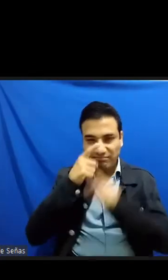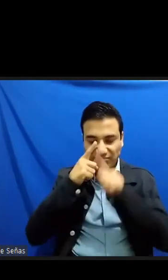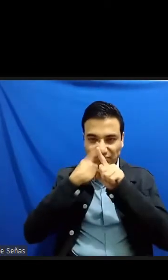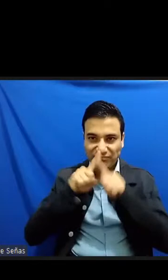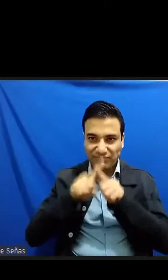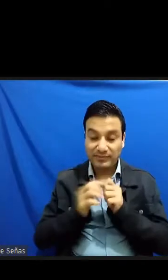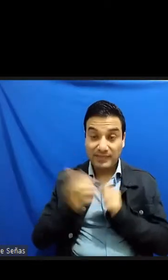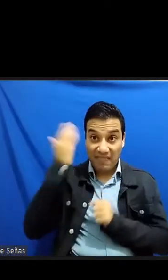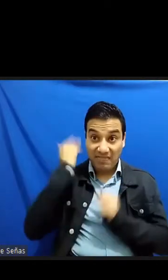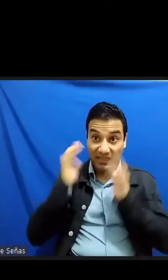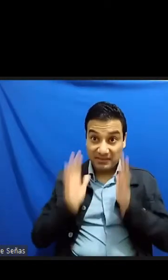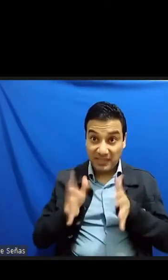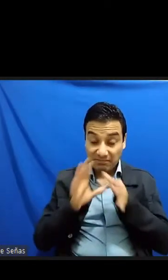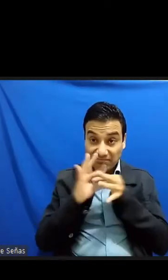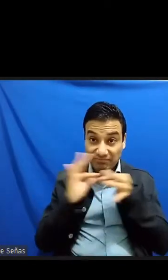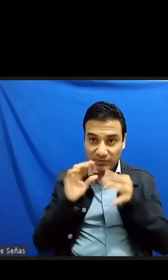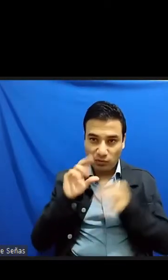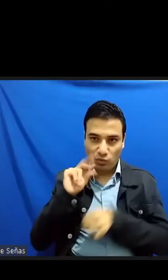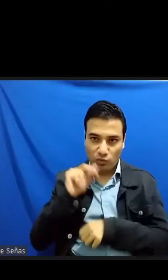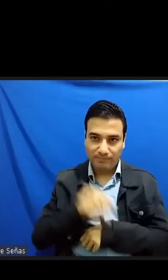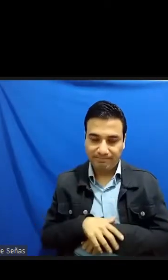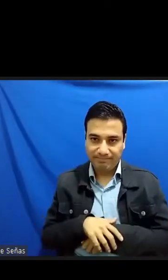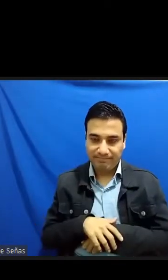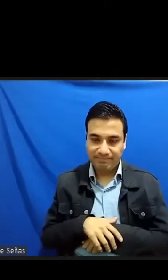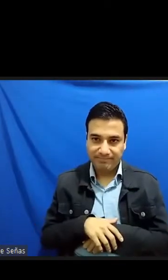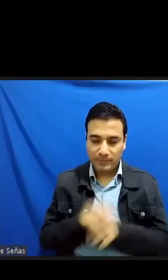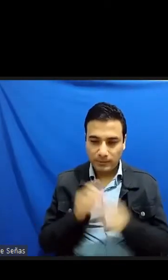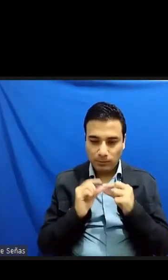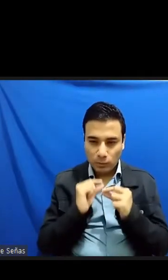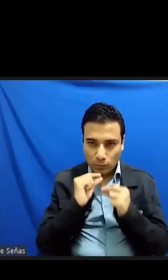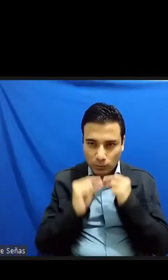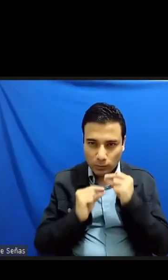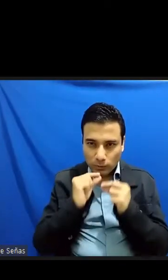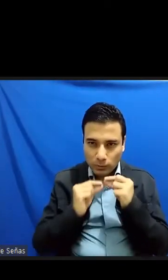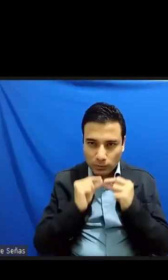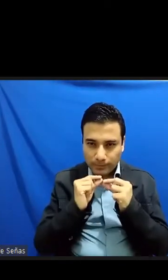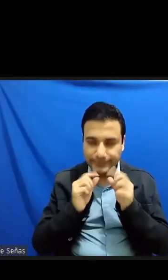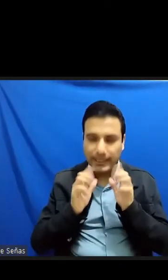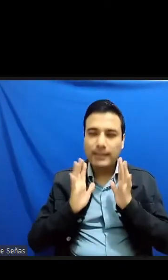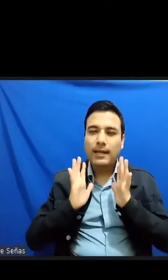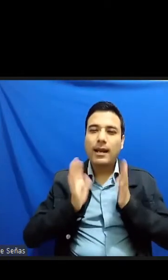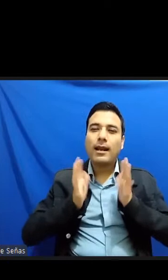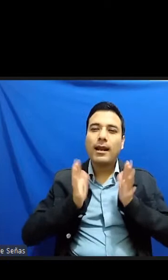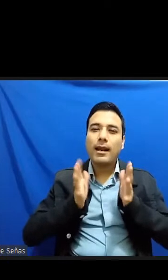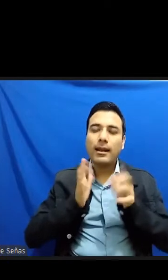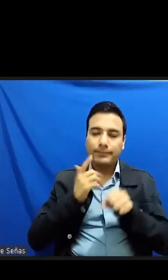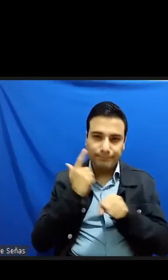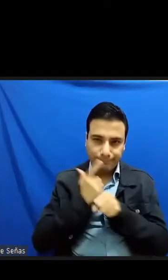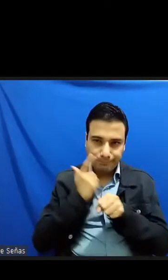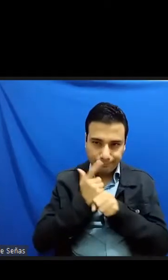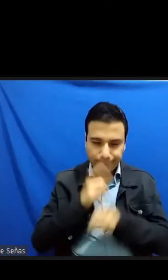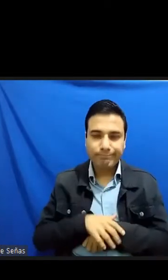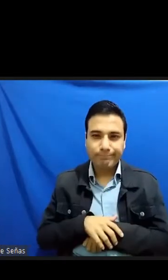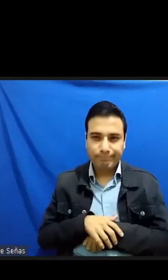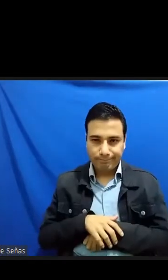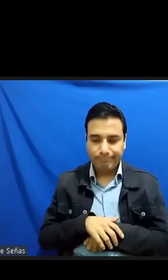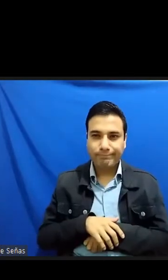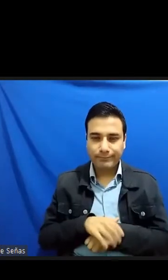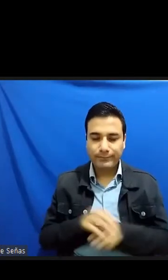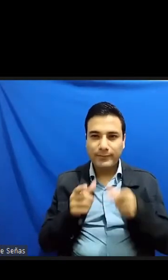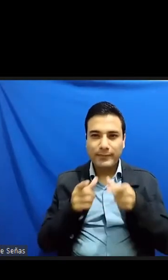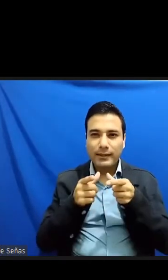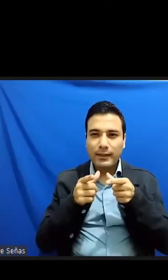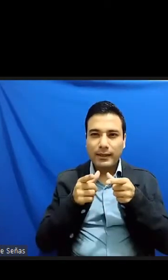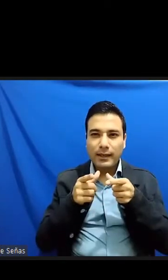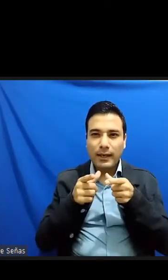expuestas que llevan a descubrir las verdaderas razones por las que las bombas nucleares cayeron sobre la